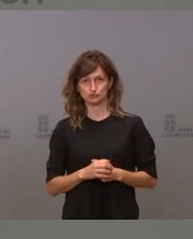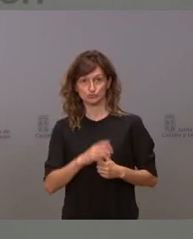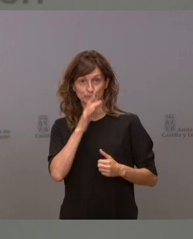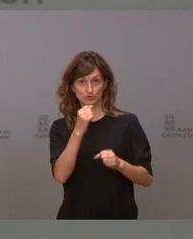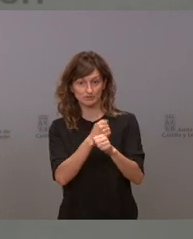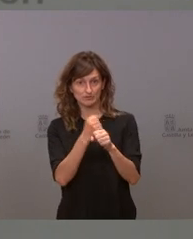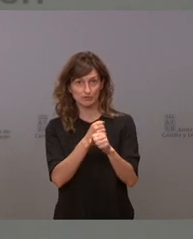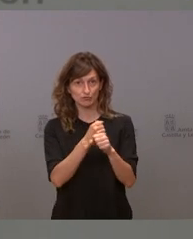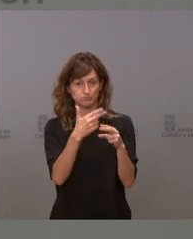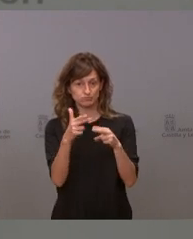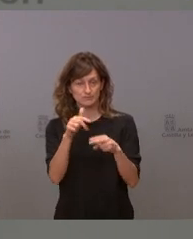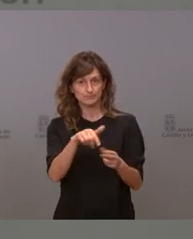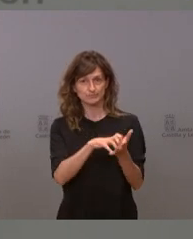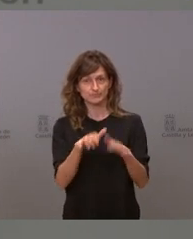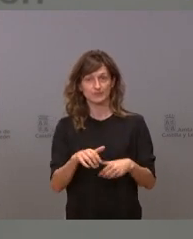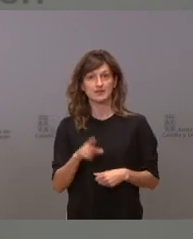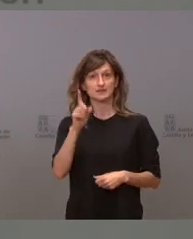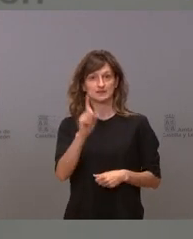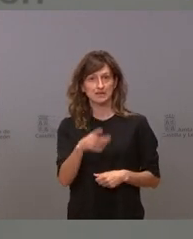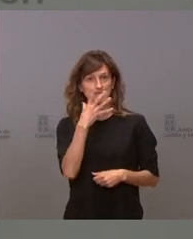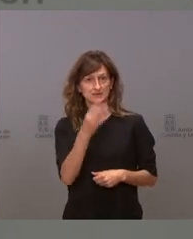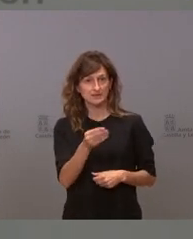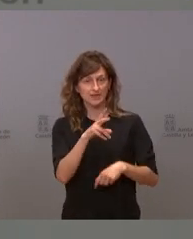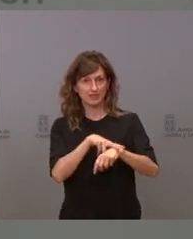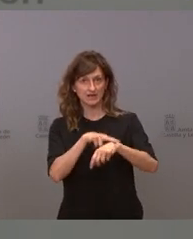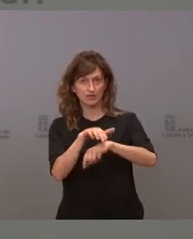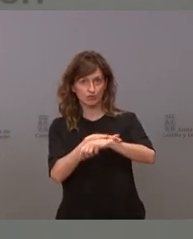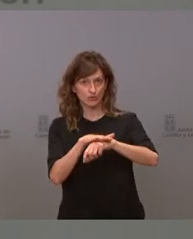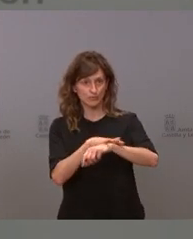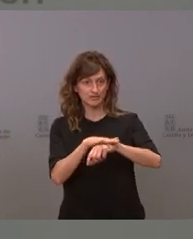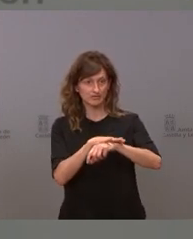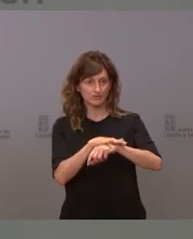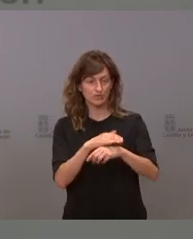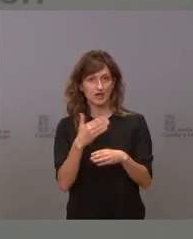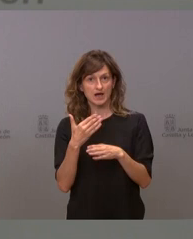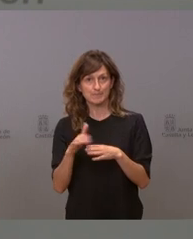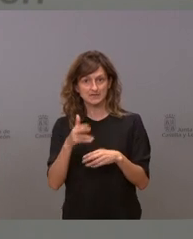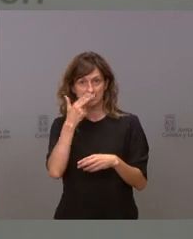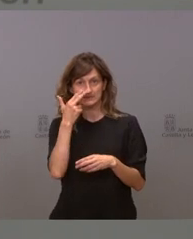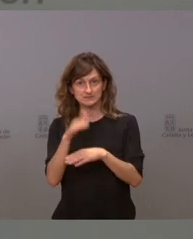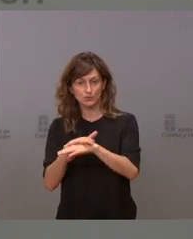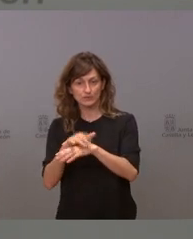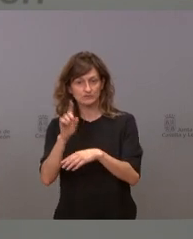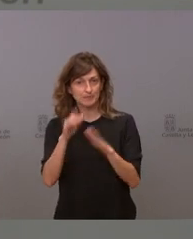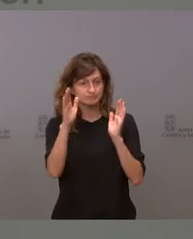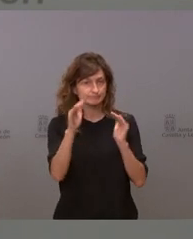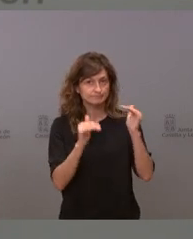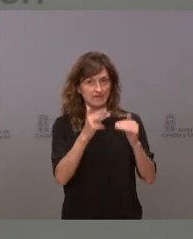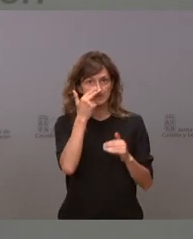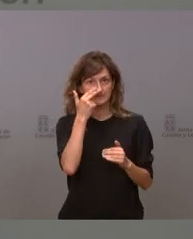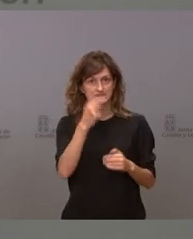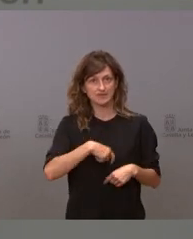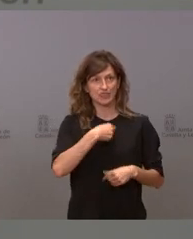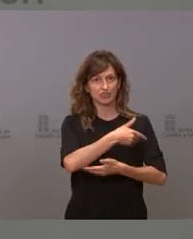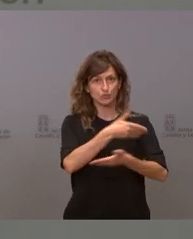hacen su labor política en nuestra comunidad y también naturalmente el delegado del gobierno que aparte de atender los intereses del gobierno debería de atender los intereses de los